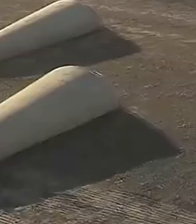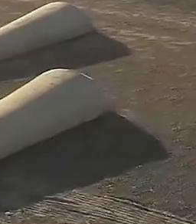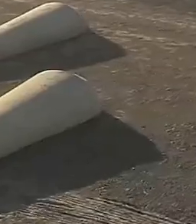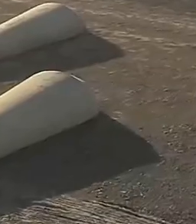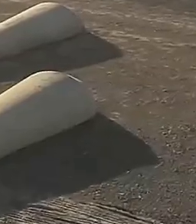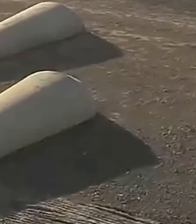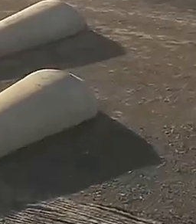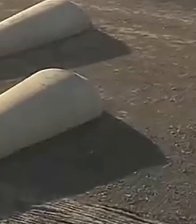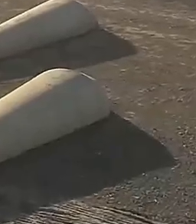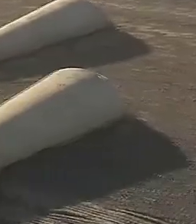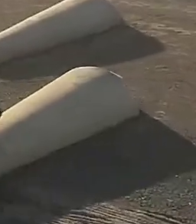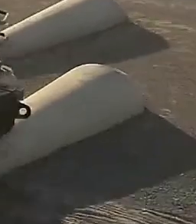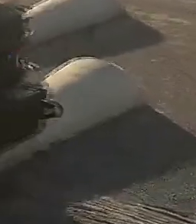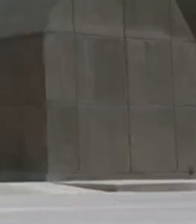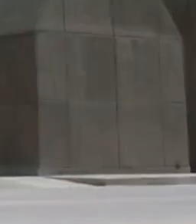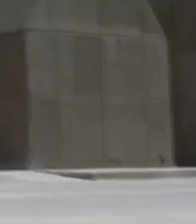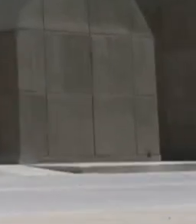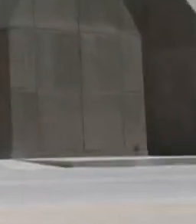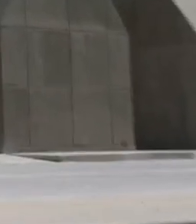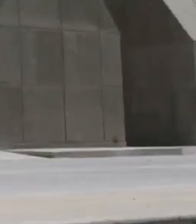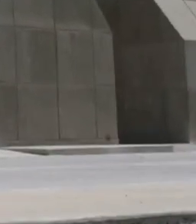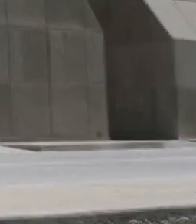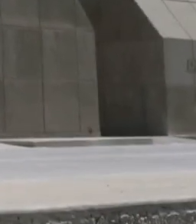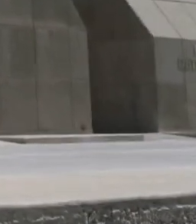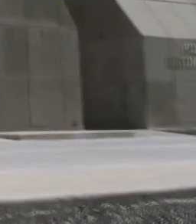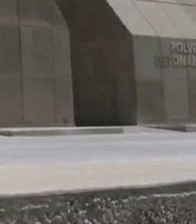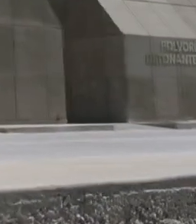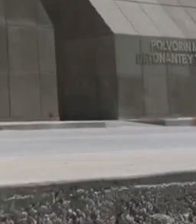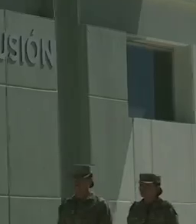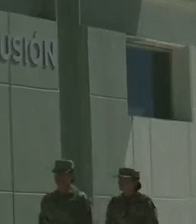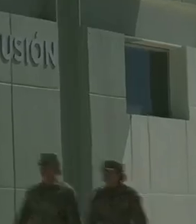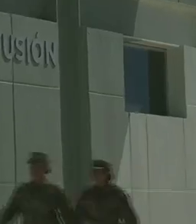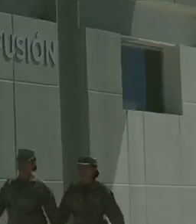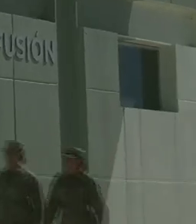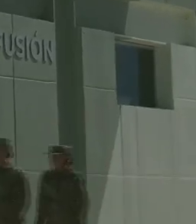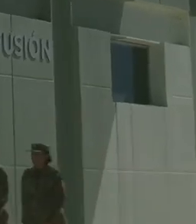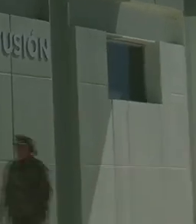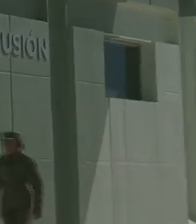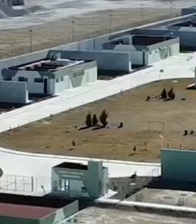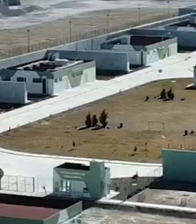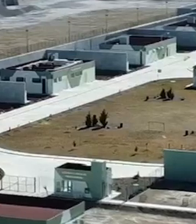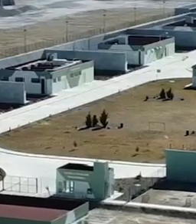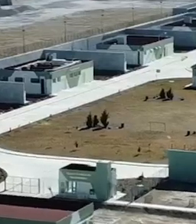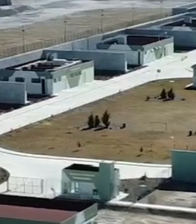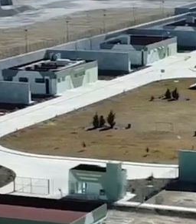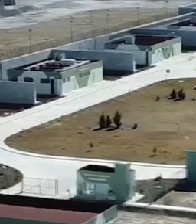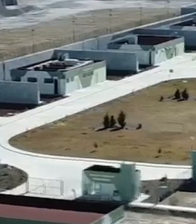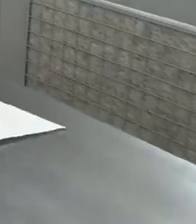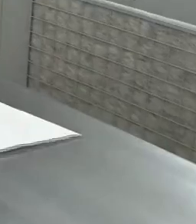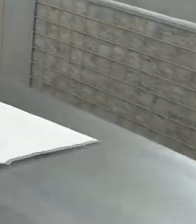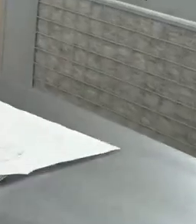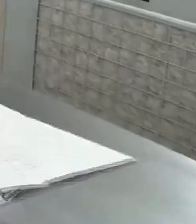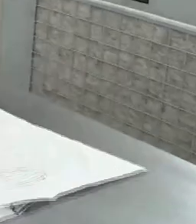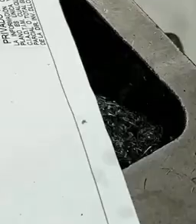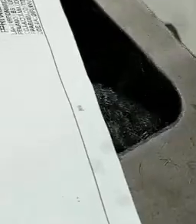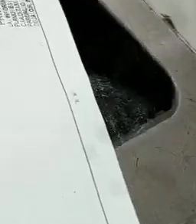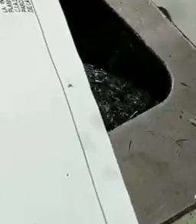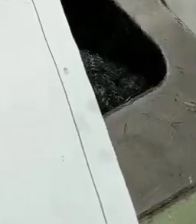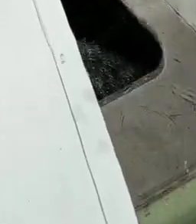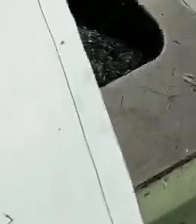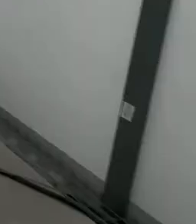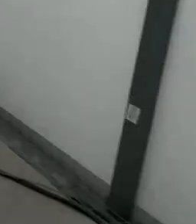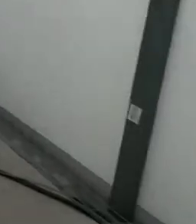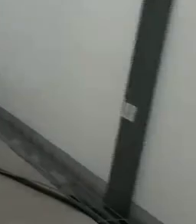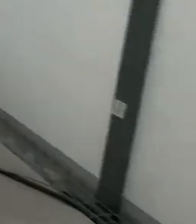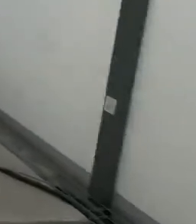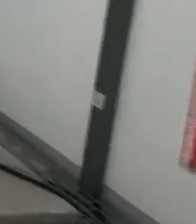configuraciones del terreno. También se cuenta con 20 polvorines, un taller de fusión, un campo de pruebas, áreas de desarrollo